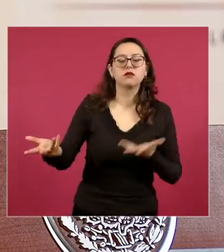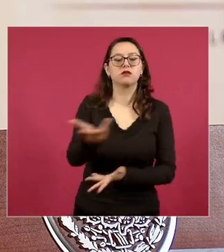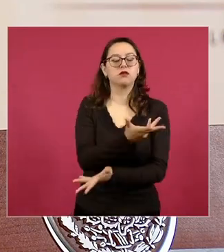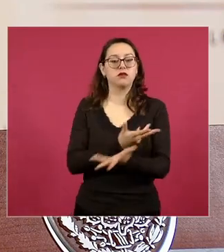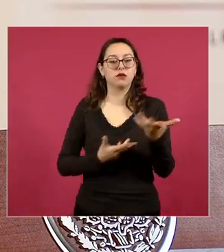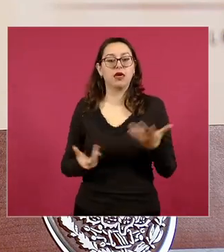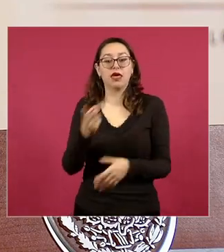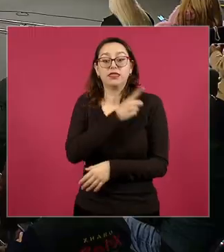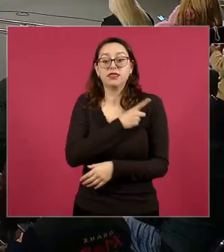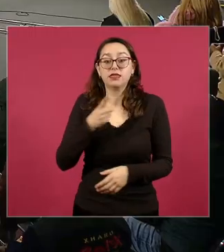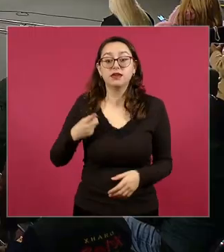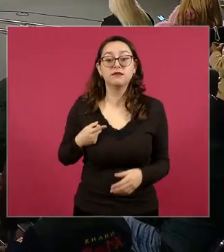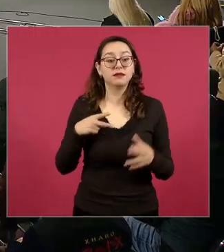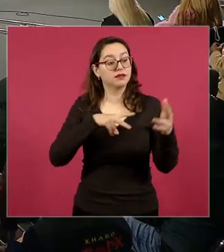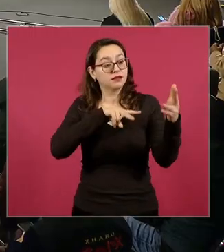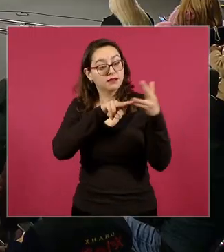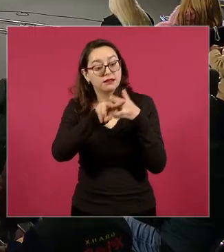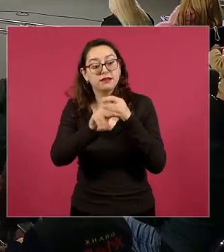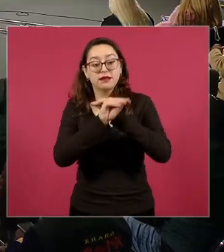transparencia